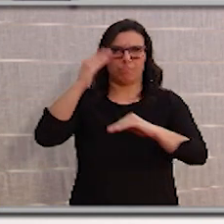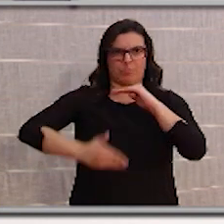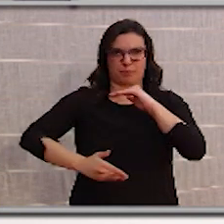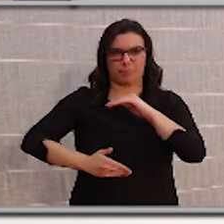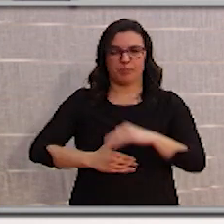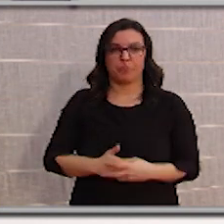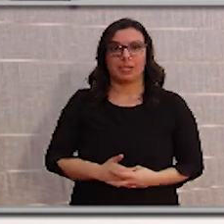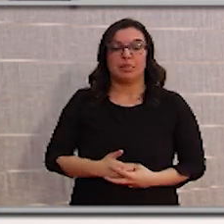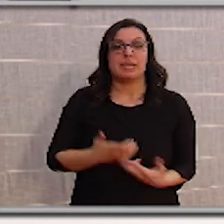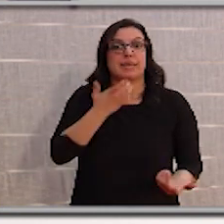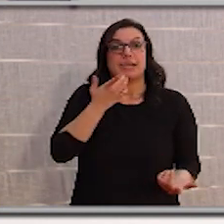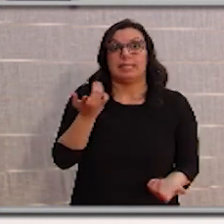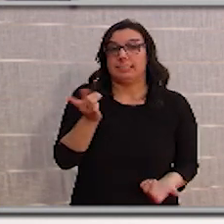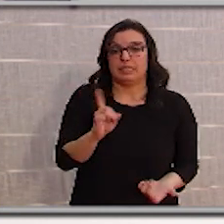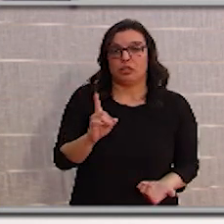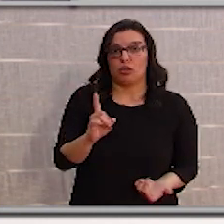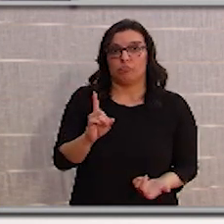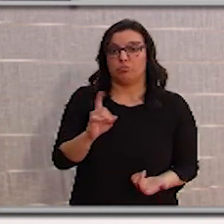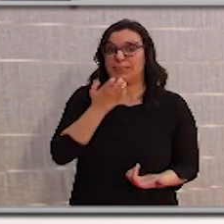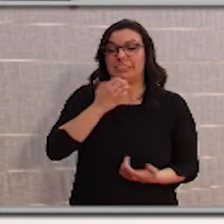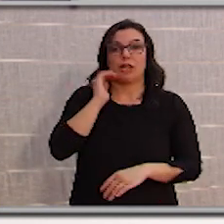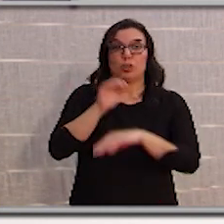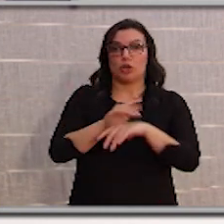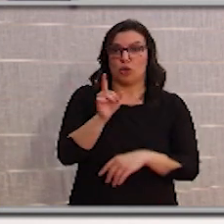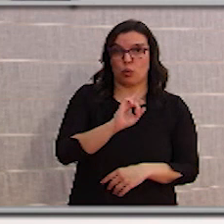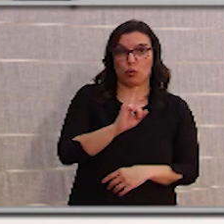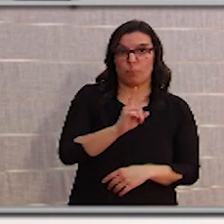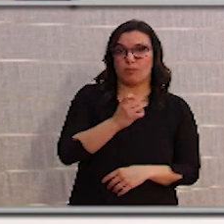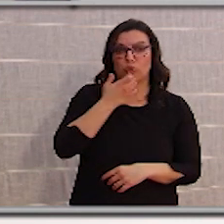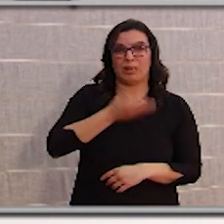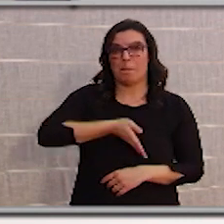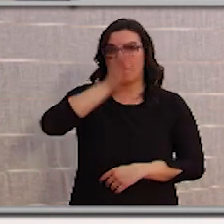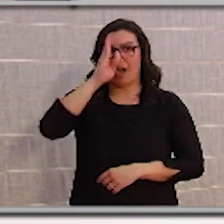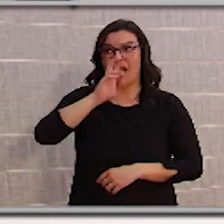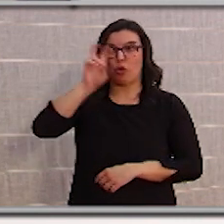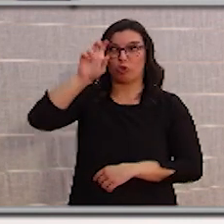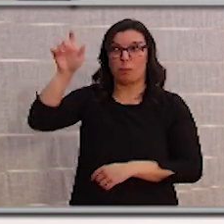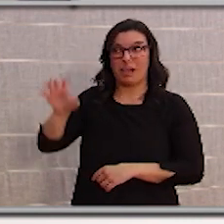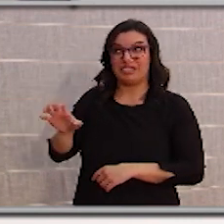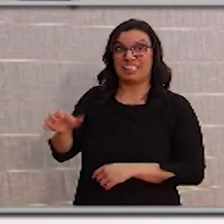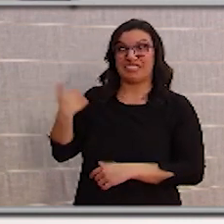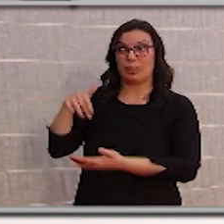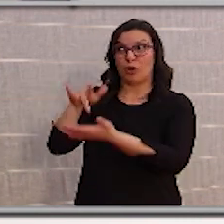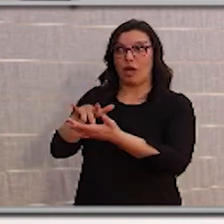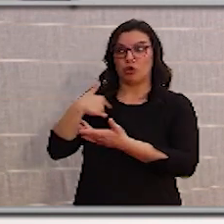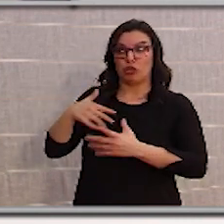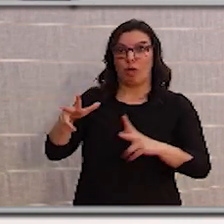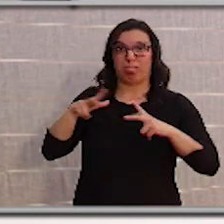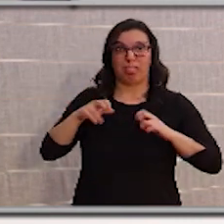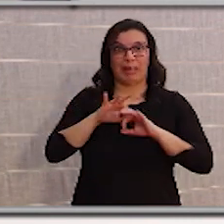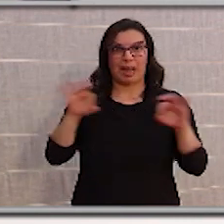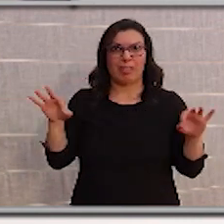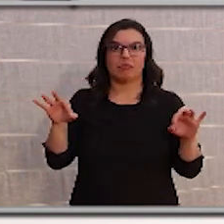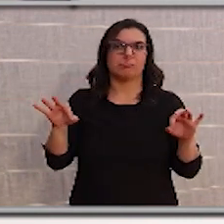Si no conseguimos tomar estas medidas y aprender de las experiencias de otros países, no estaremos haciendo